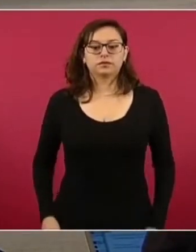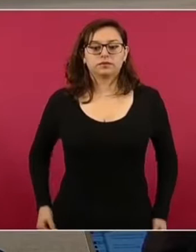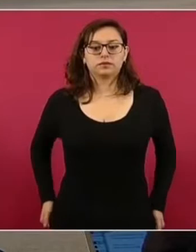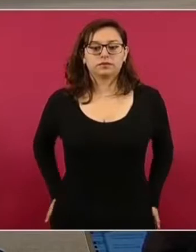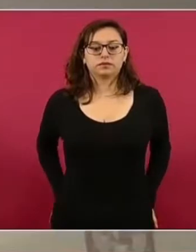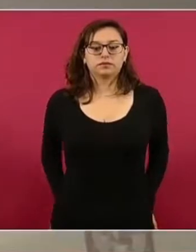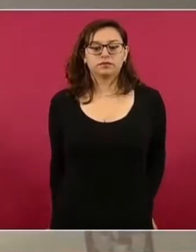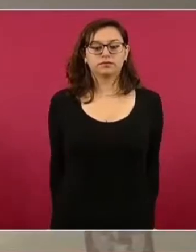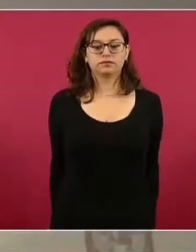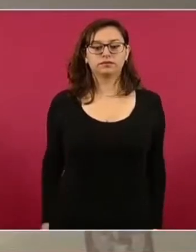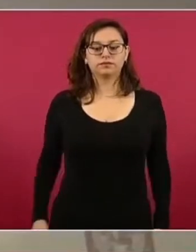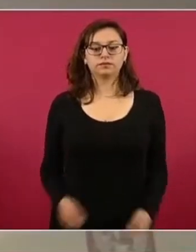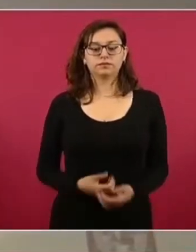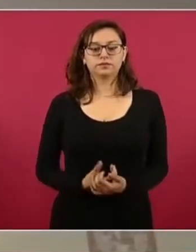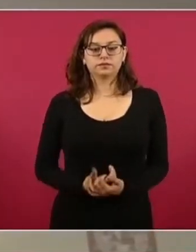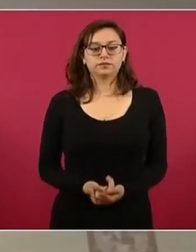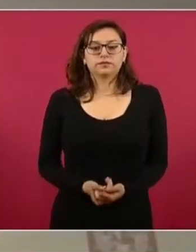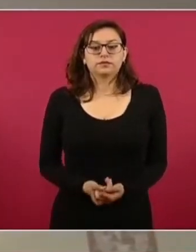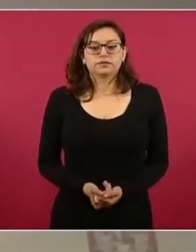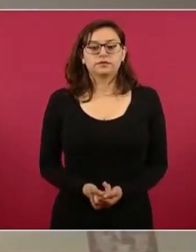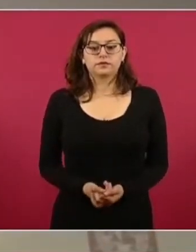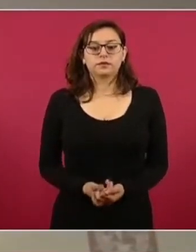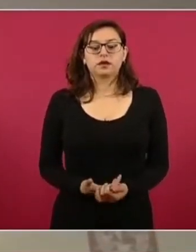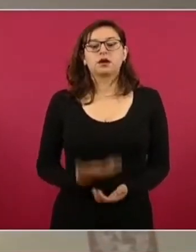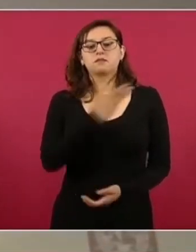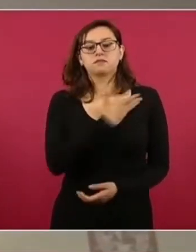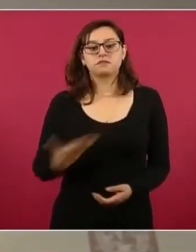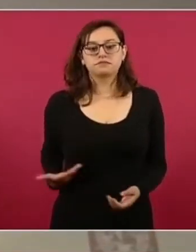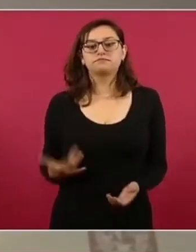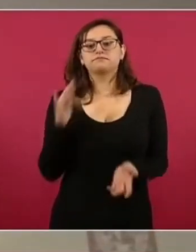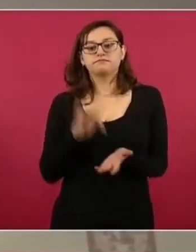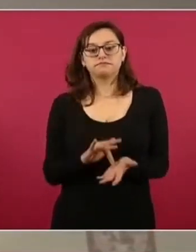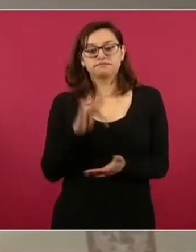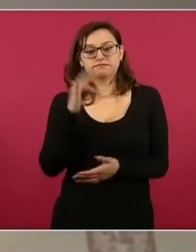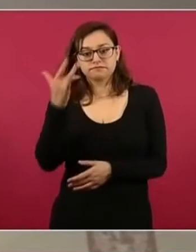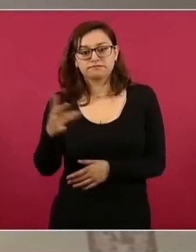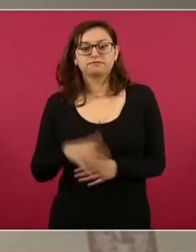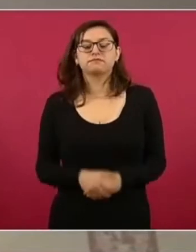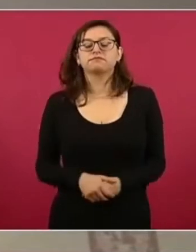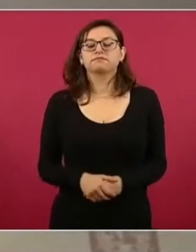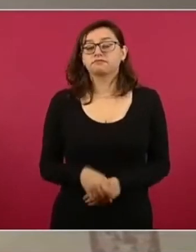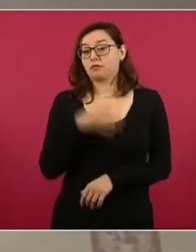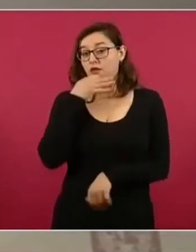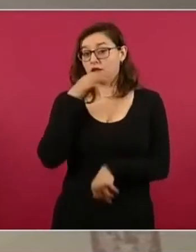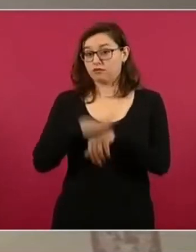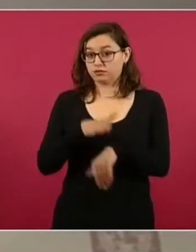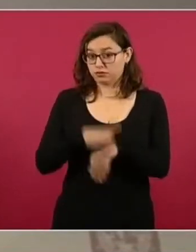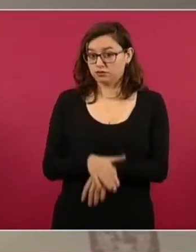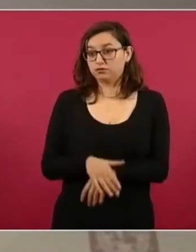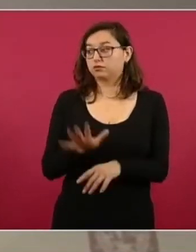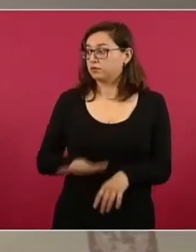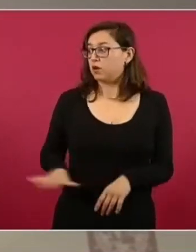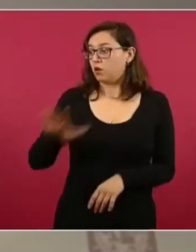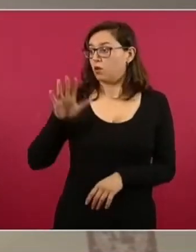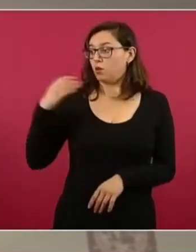agradecerle y le informo a usted, a Oaxaca y a México, primero que